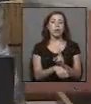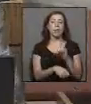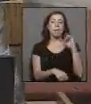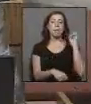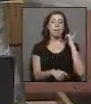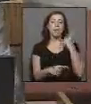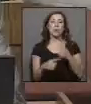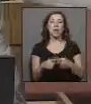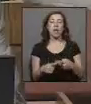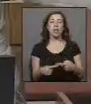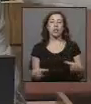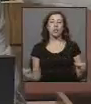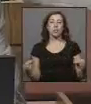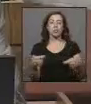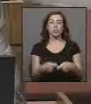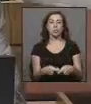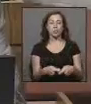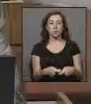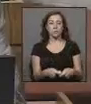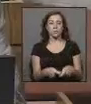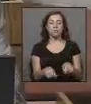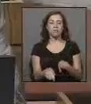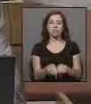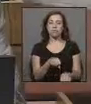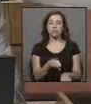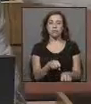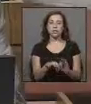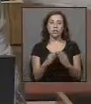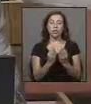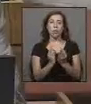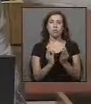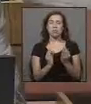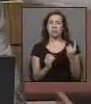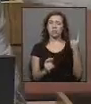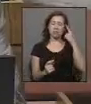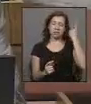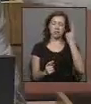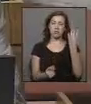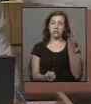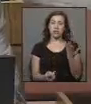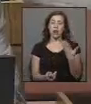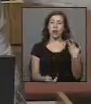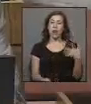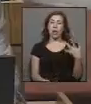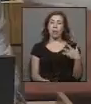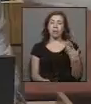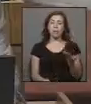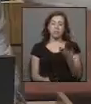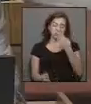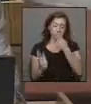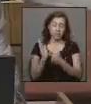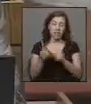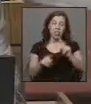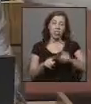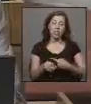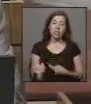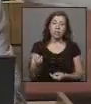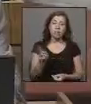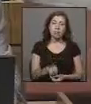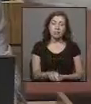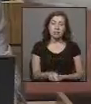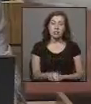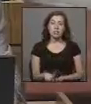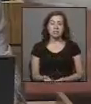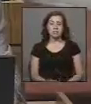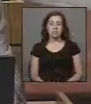particular subvencionado. Es una discriminación totalmente arbitraria que lamentablemente se refleja una vez más donde